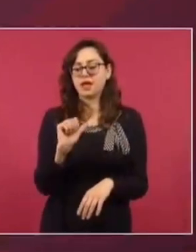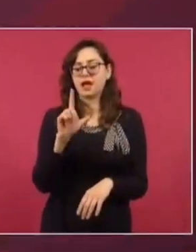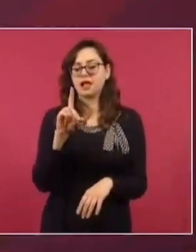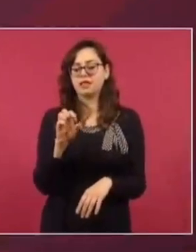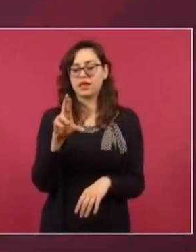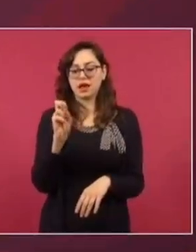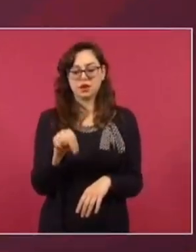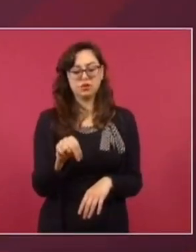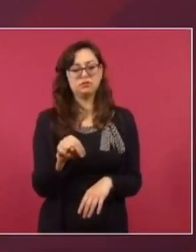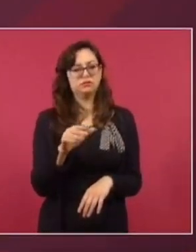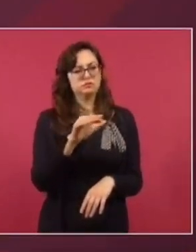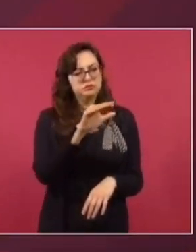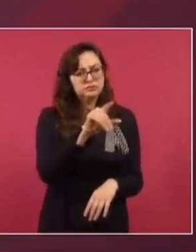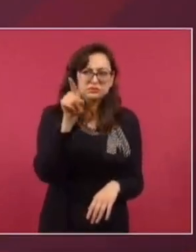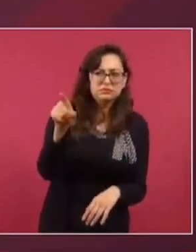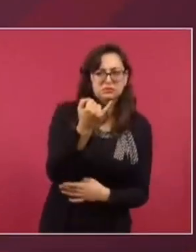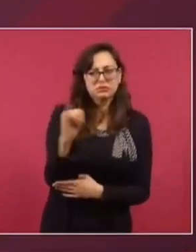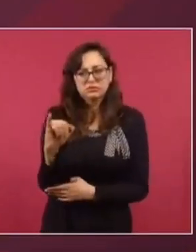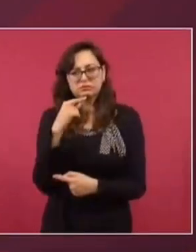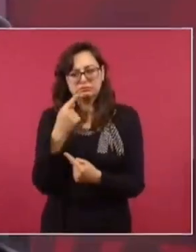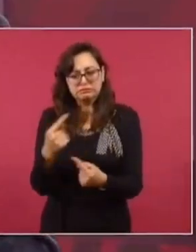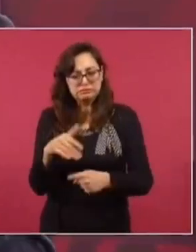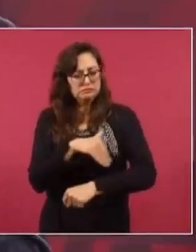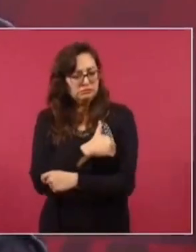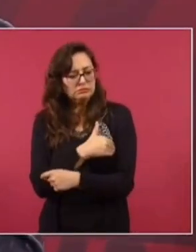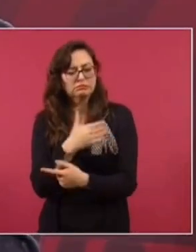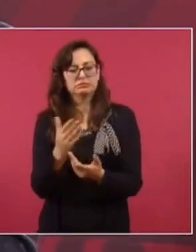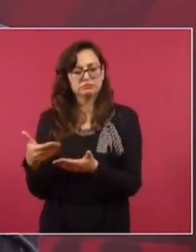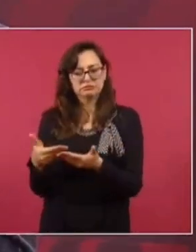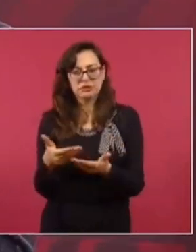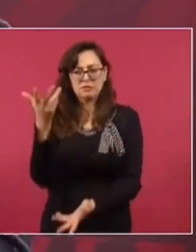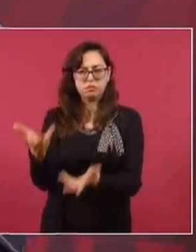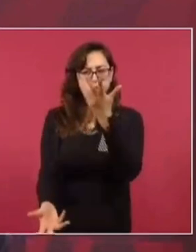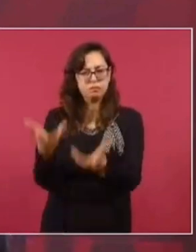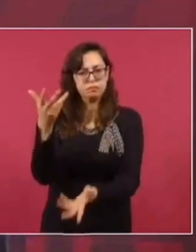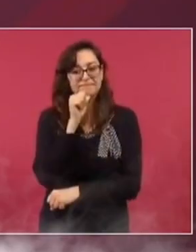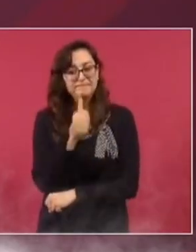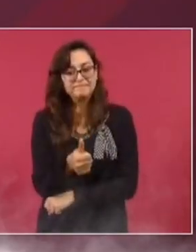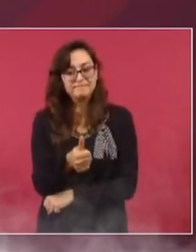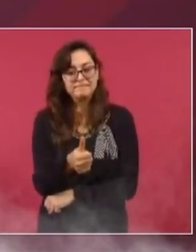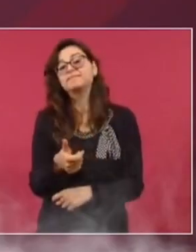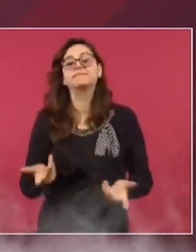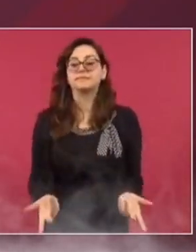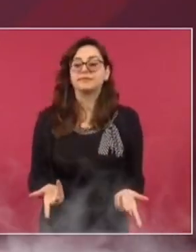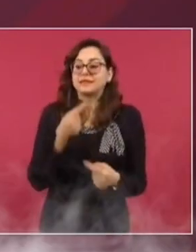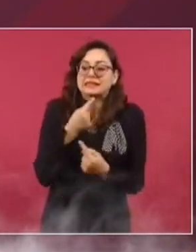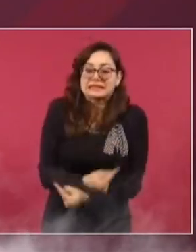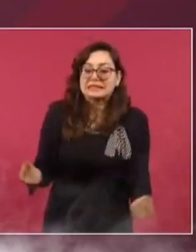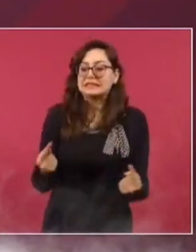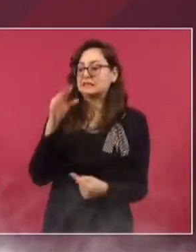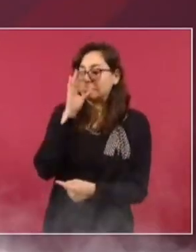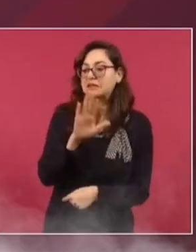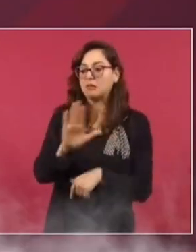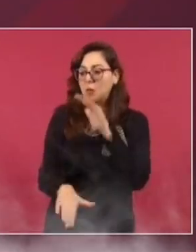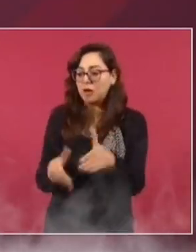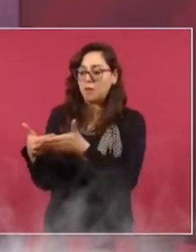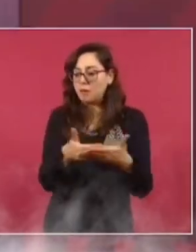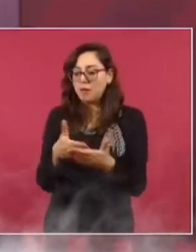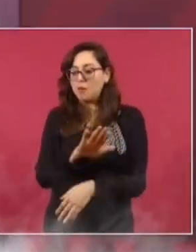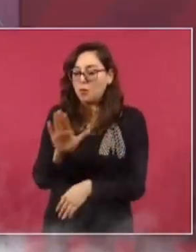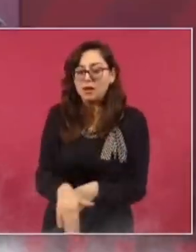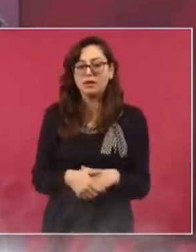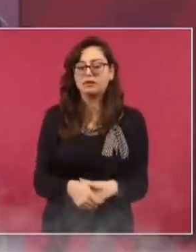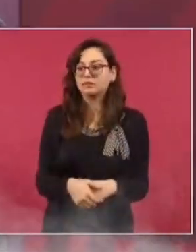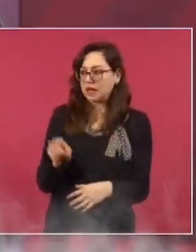que se investigara a fondo y se castigara a los responsables del incendio en la guardería ABC. Ahí estaba el ministro Cosío, que seguramente va a estar el domingo